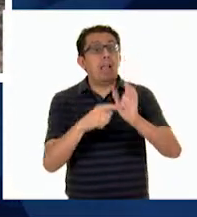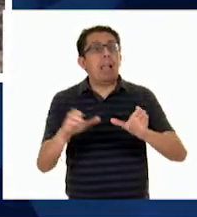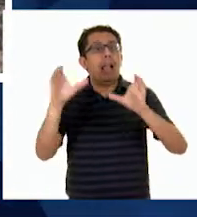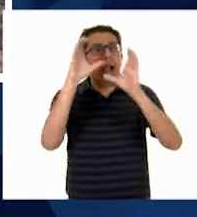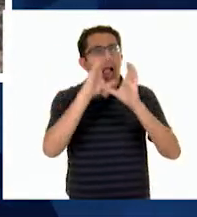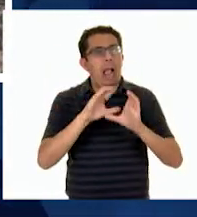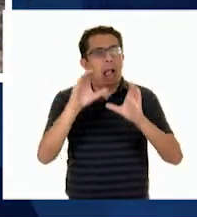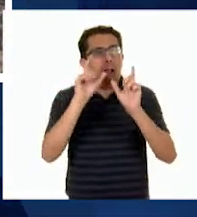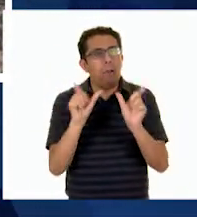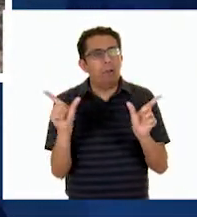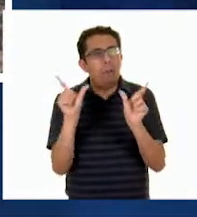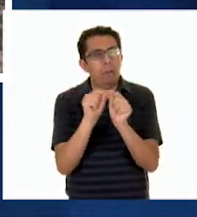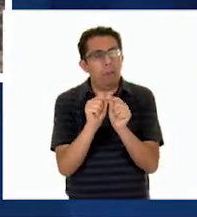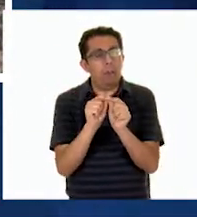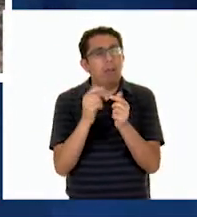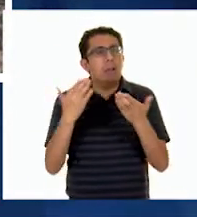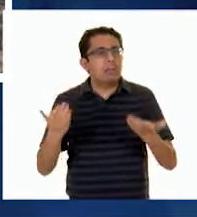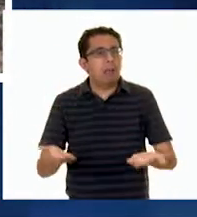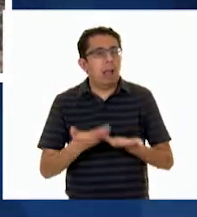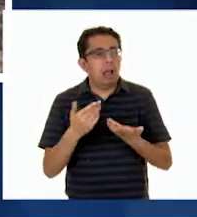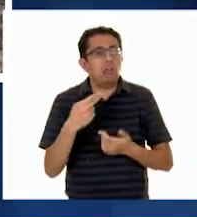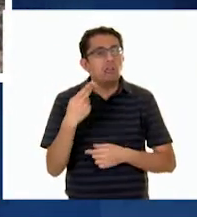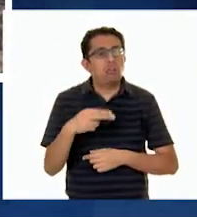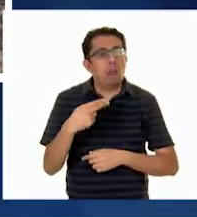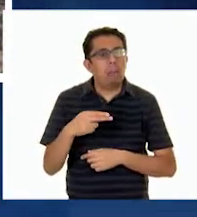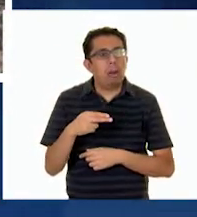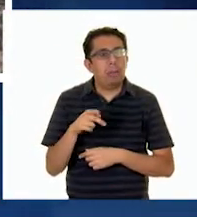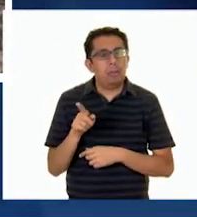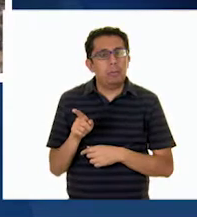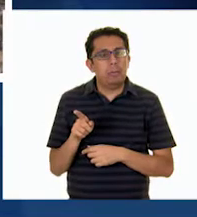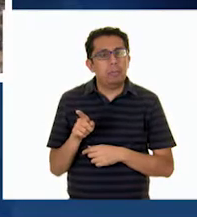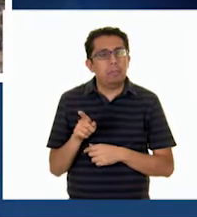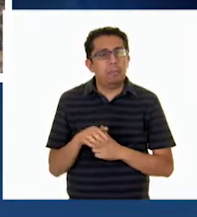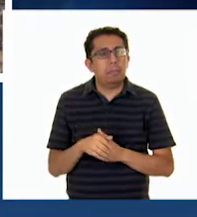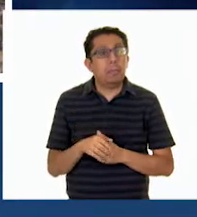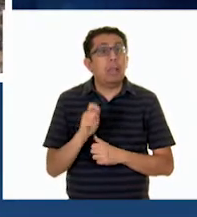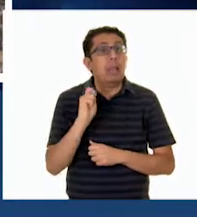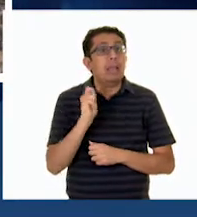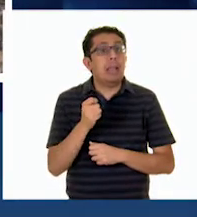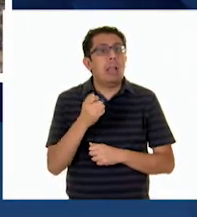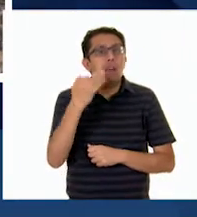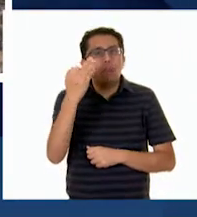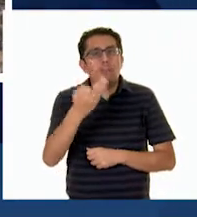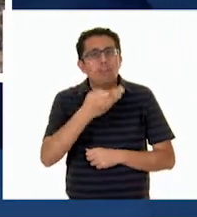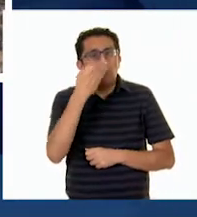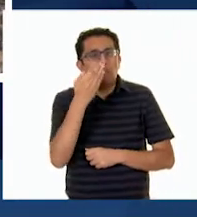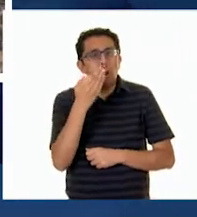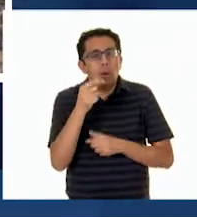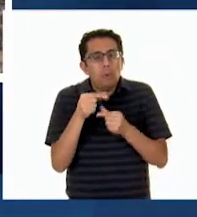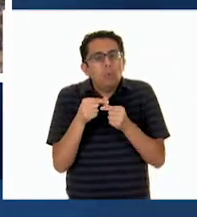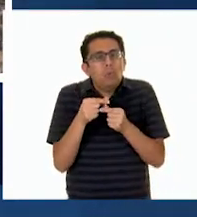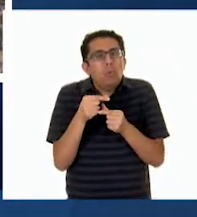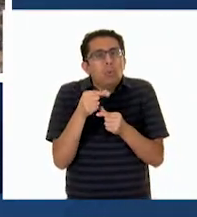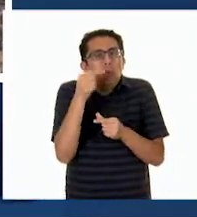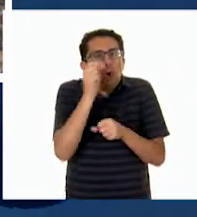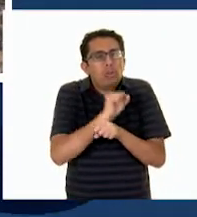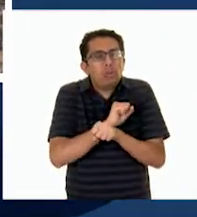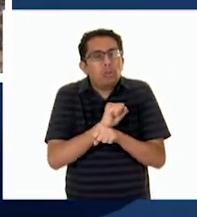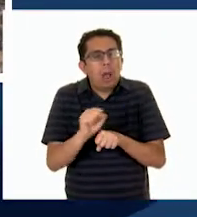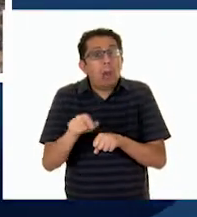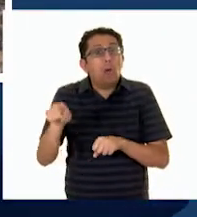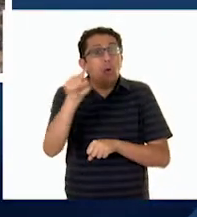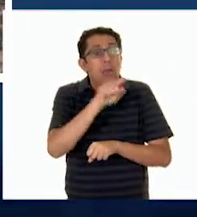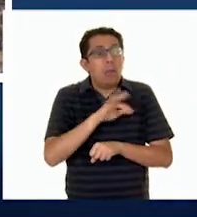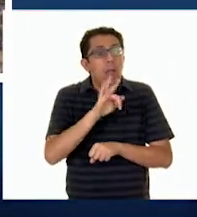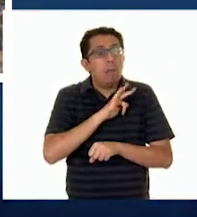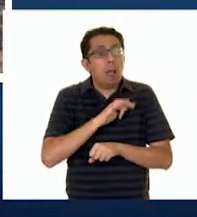una canción y danza tradicional Llamada la Xochipitzahuac Que significa Flor menudita o delgadita Y podrán darse cuenta Cómo